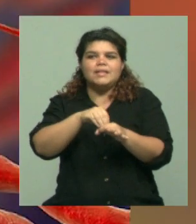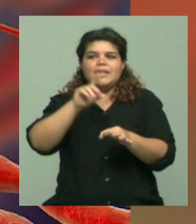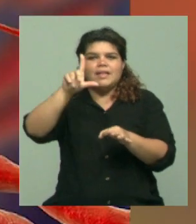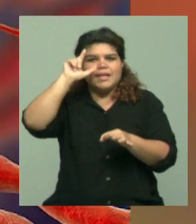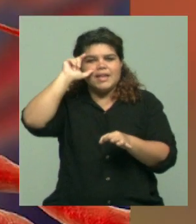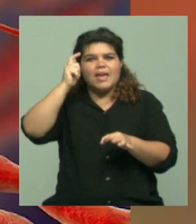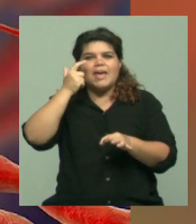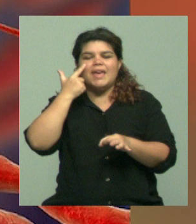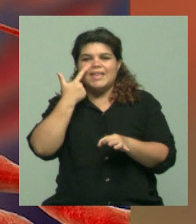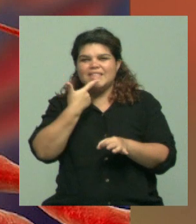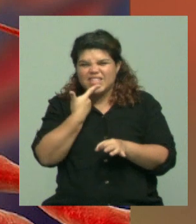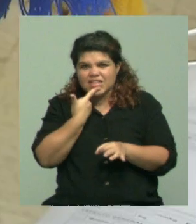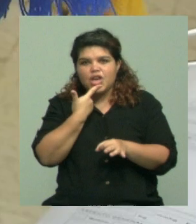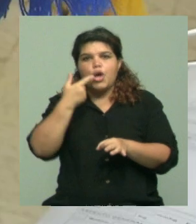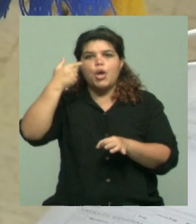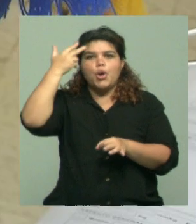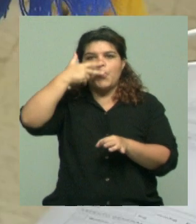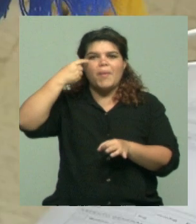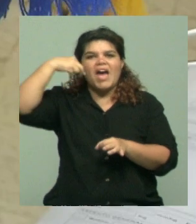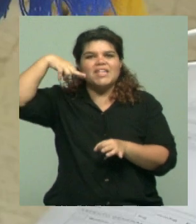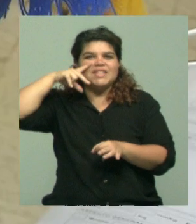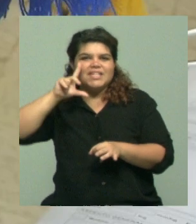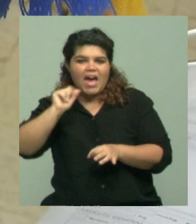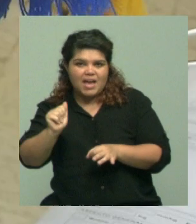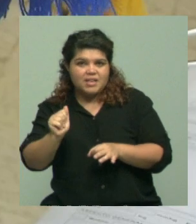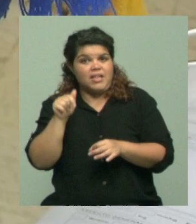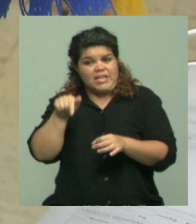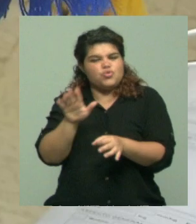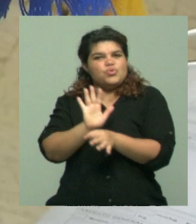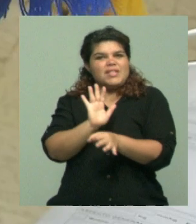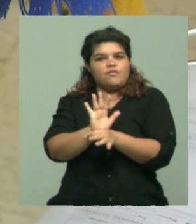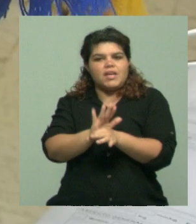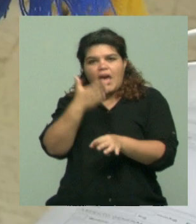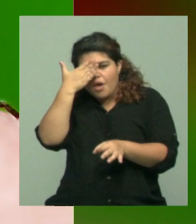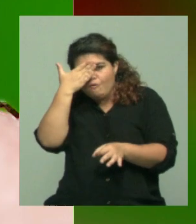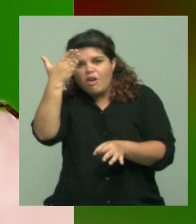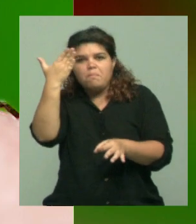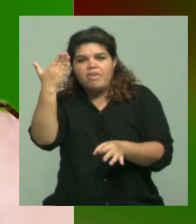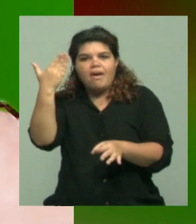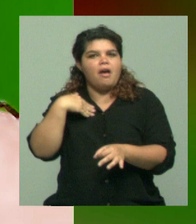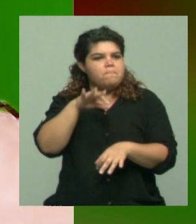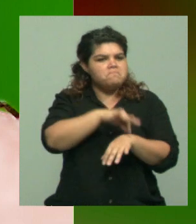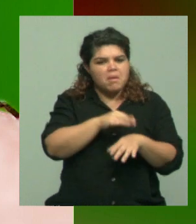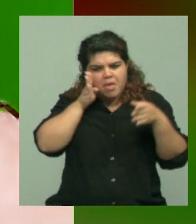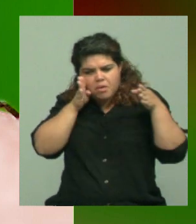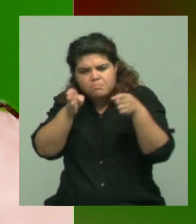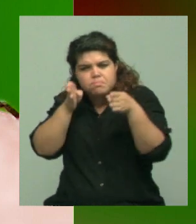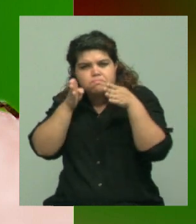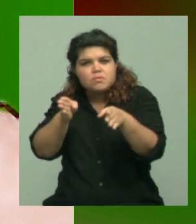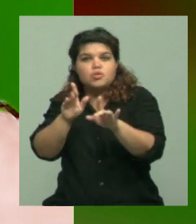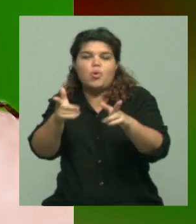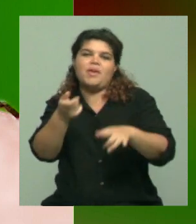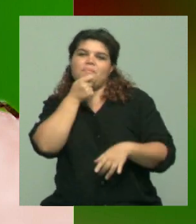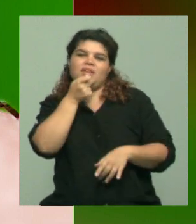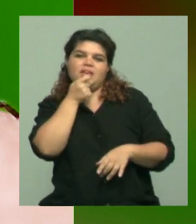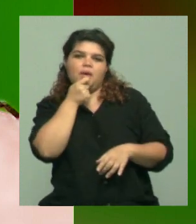también, ¿no? Y es una enfermedad, la Organización Mundial de la Salud la clasifica como enfermedades desatendidas. Tenemos una serie como el dengue también,